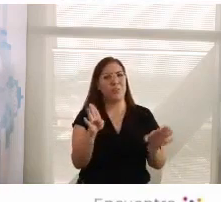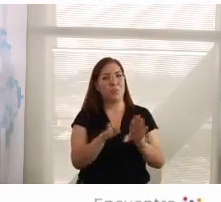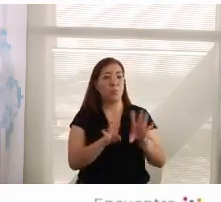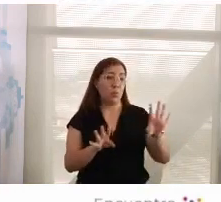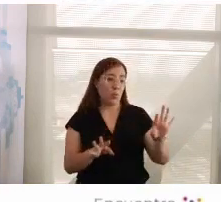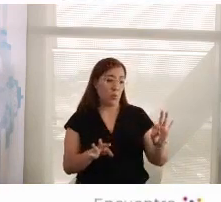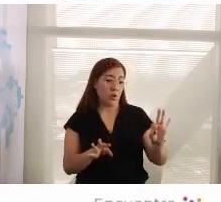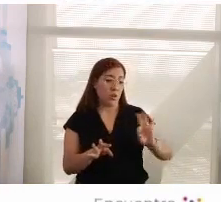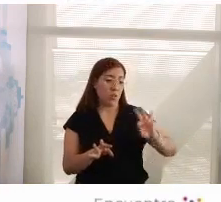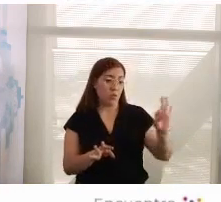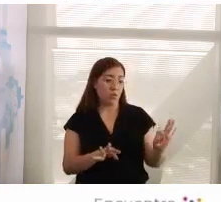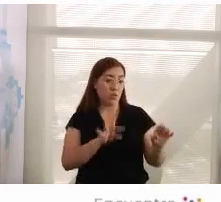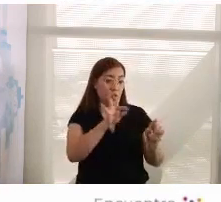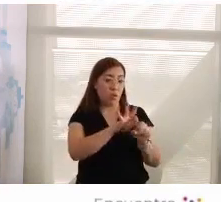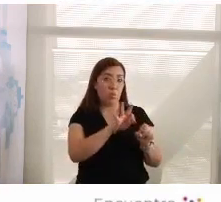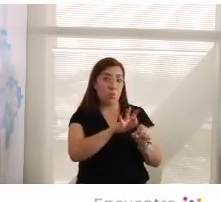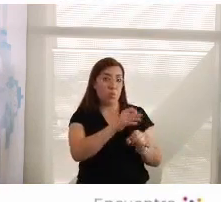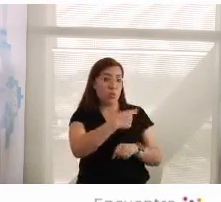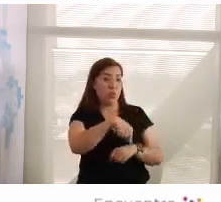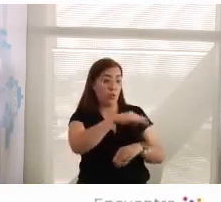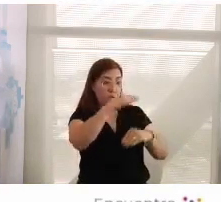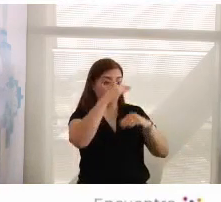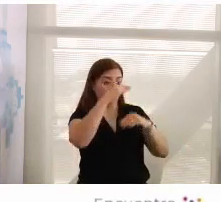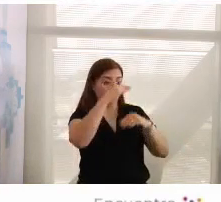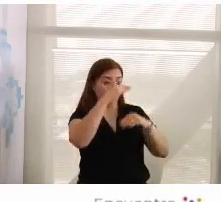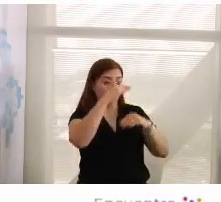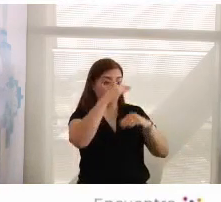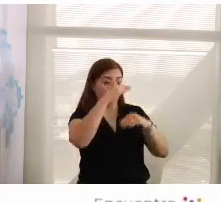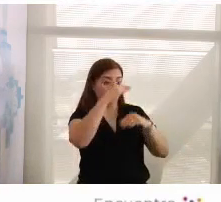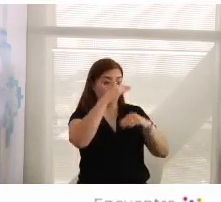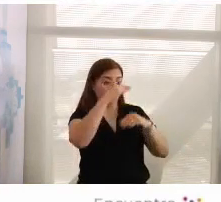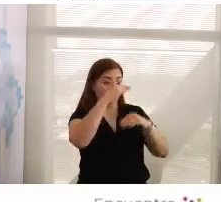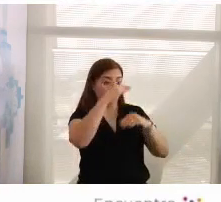% de la votación es de la oposición, no estará